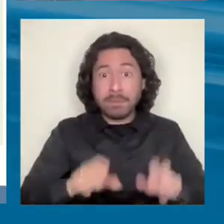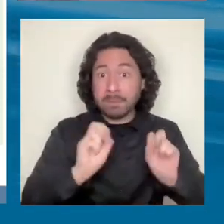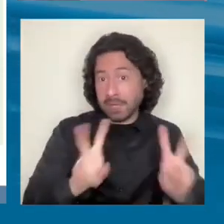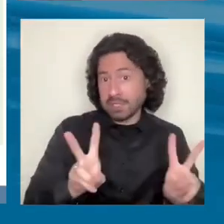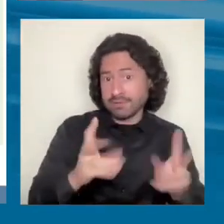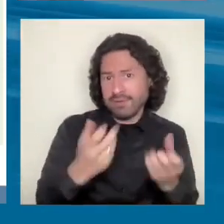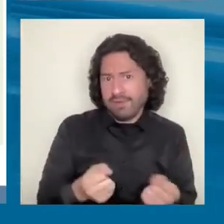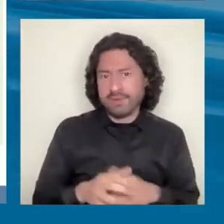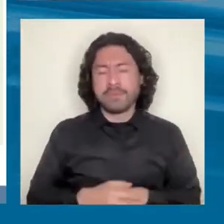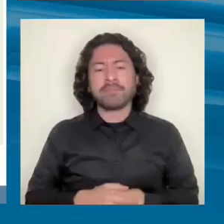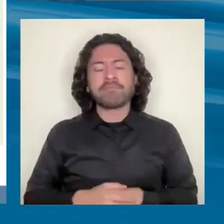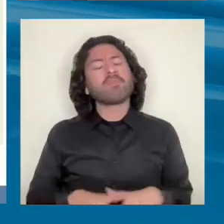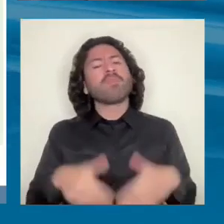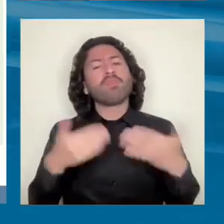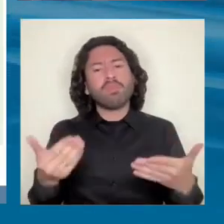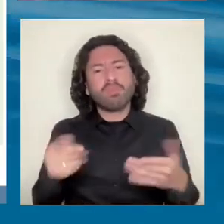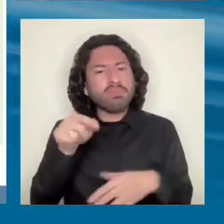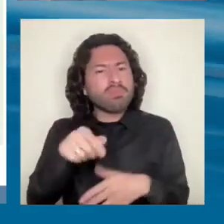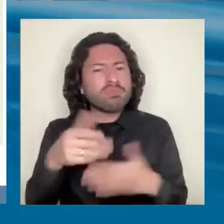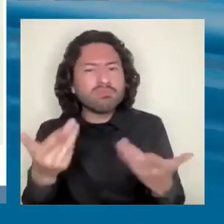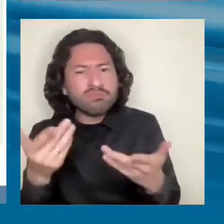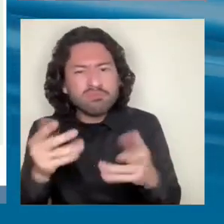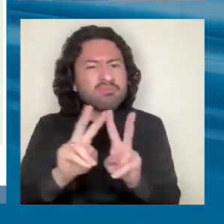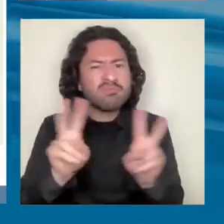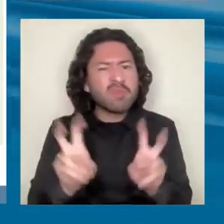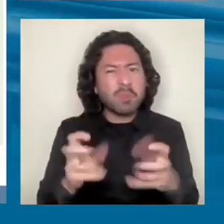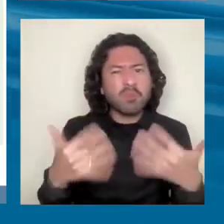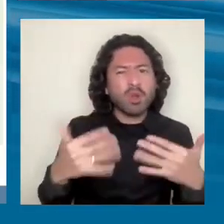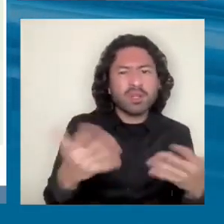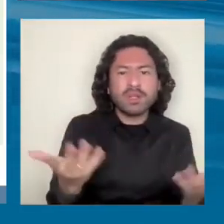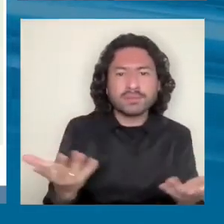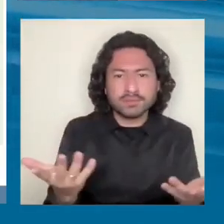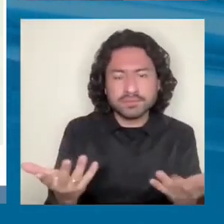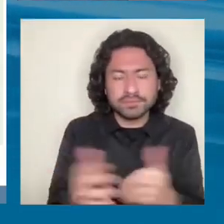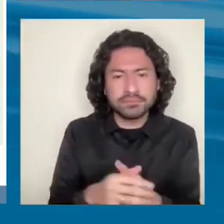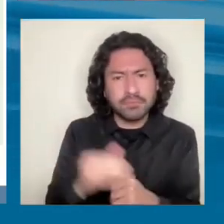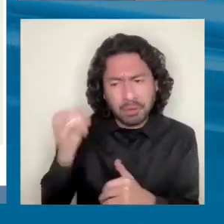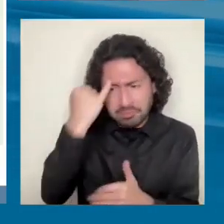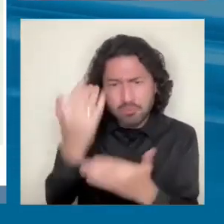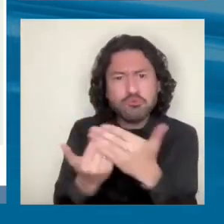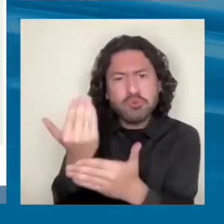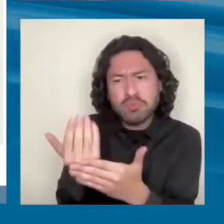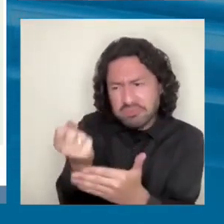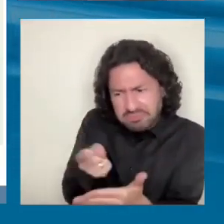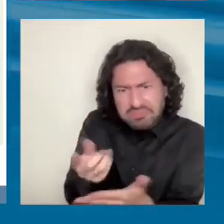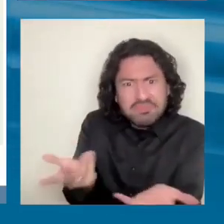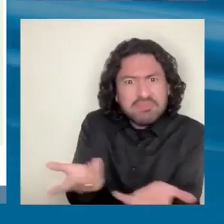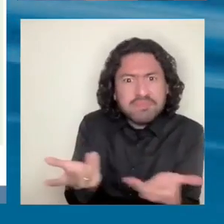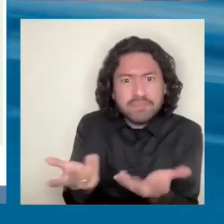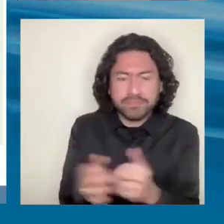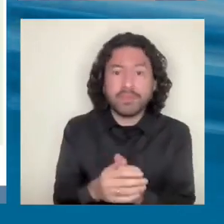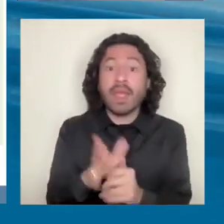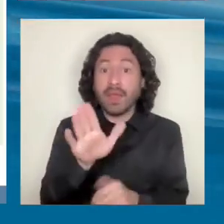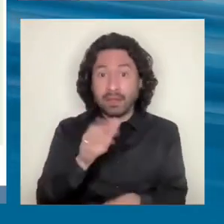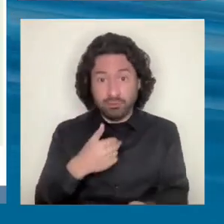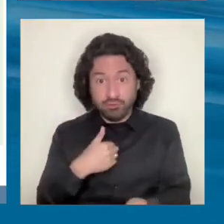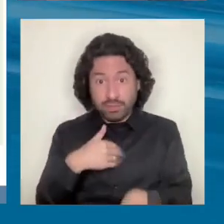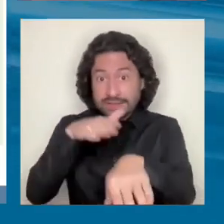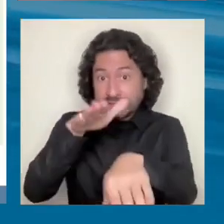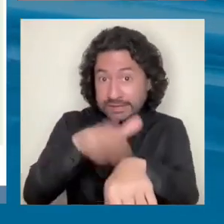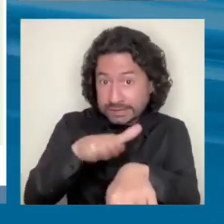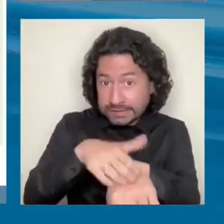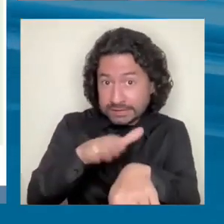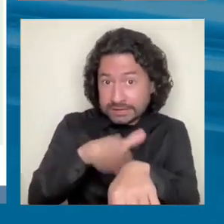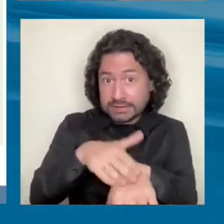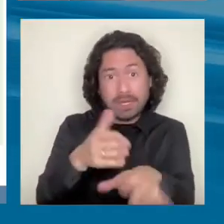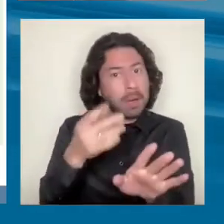Entonces, ¿cuál es el punto aquí? O la innovación. Bueno, lo que estamos sugiriendo es que, y lo que estamos